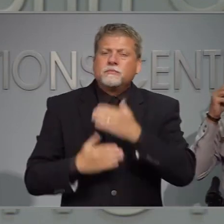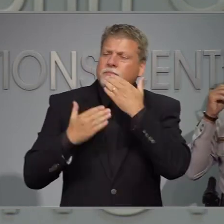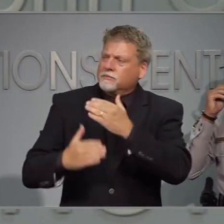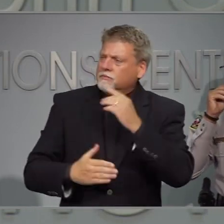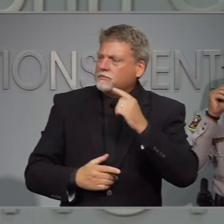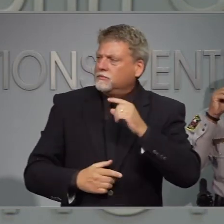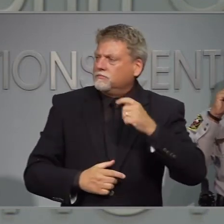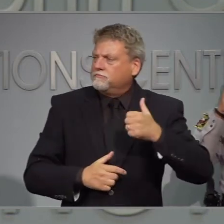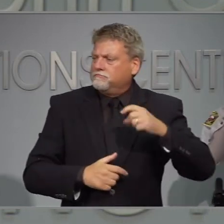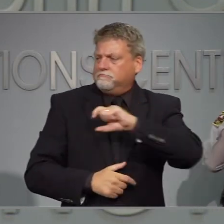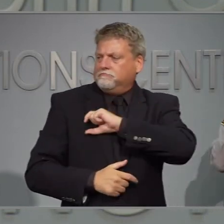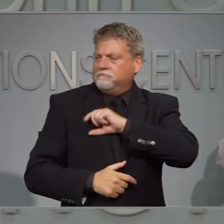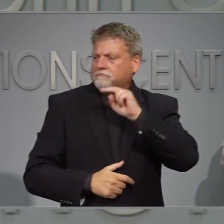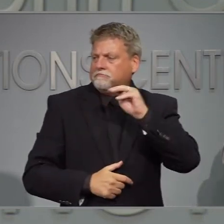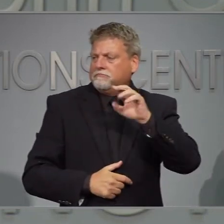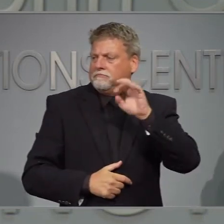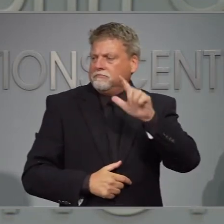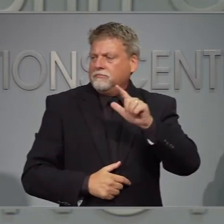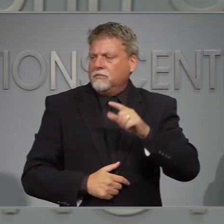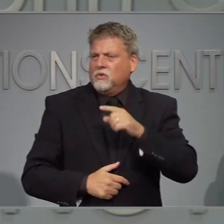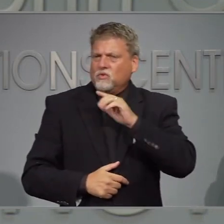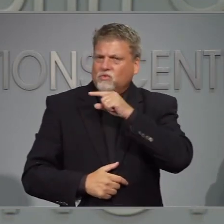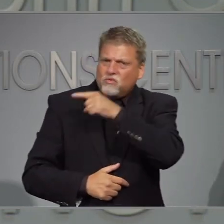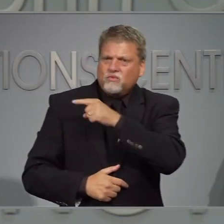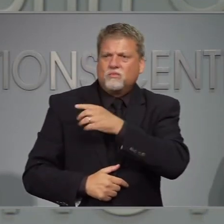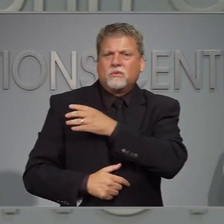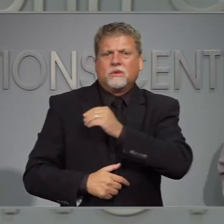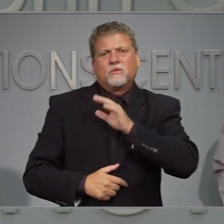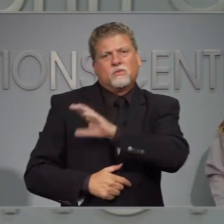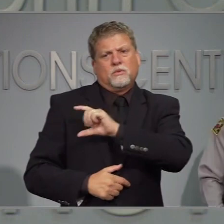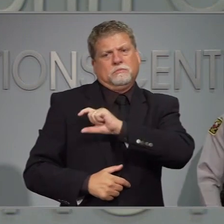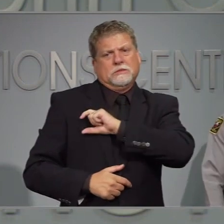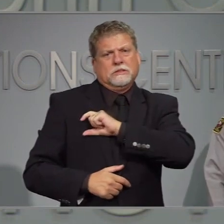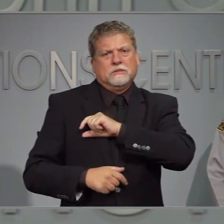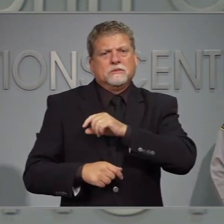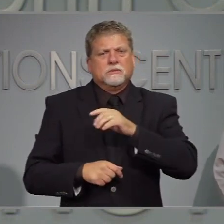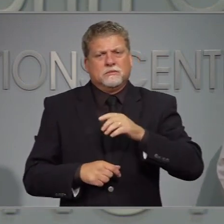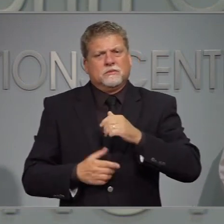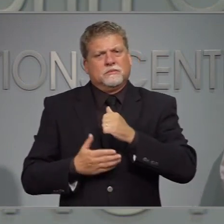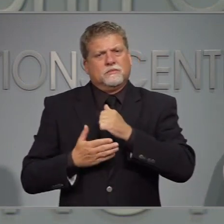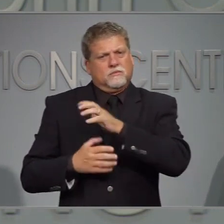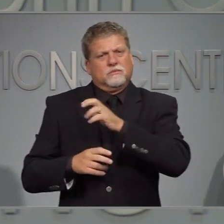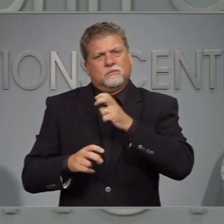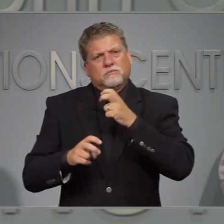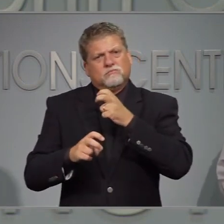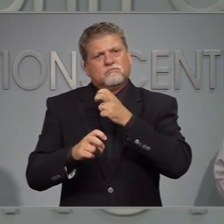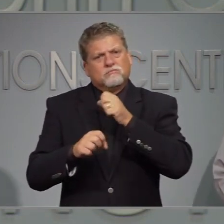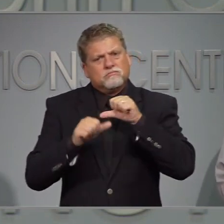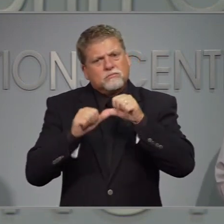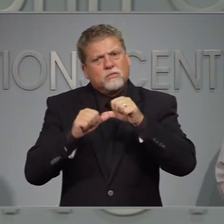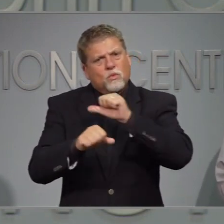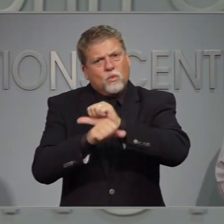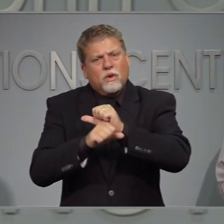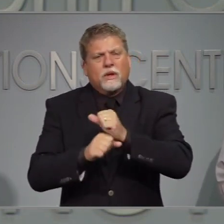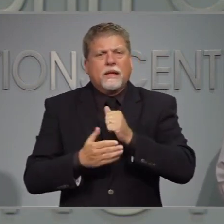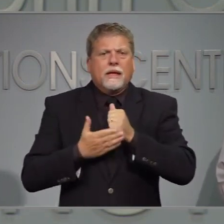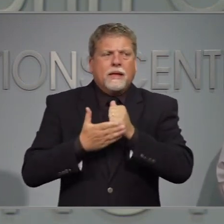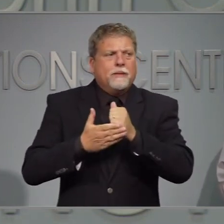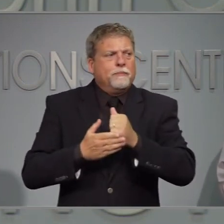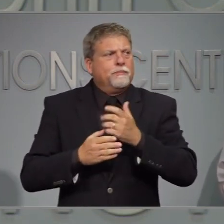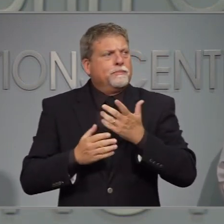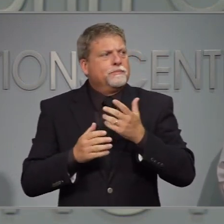Gracias, Carlos no me dio a usted y a todos los patrulleros para tratar de mantener al a los